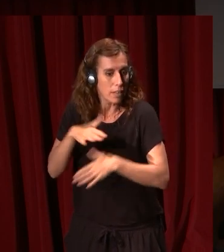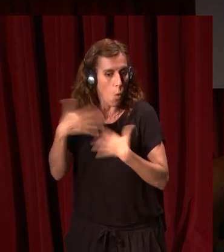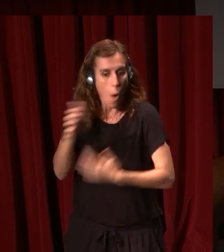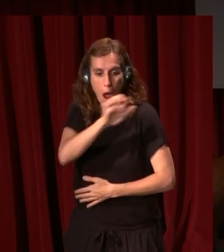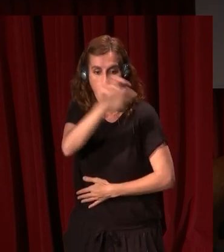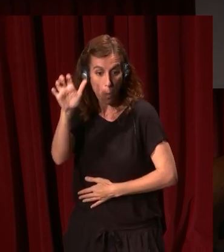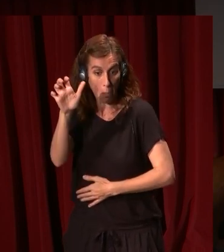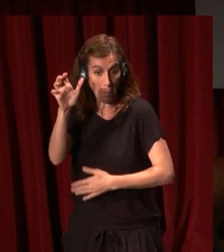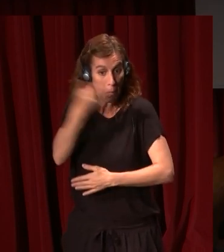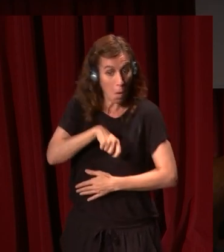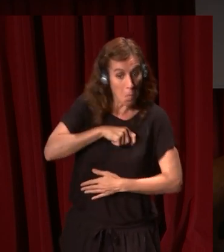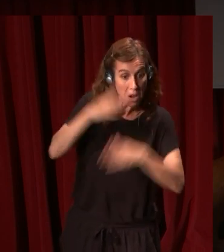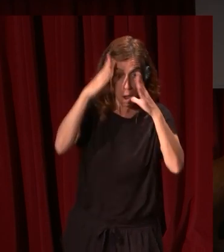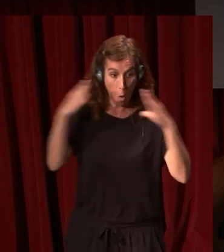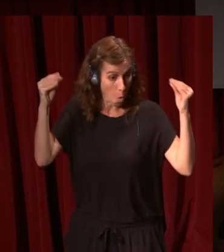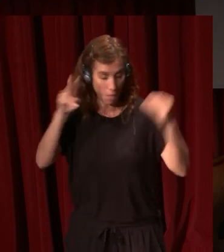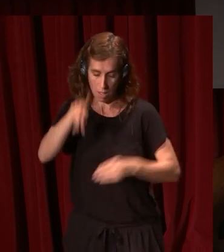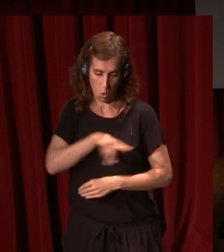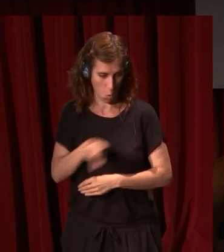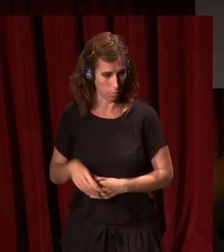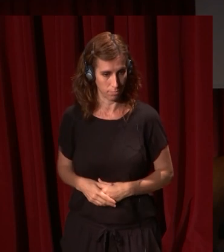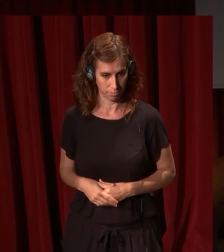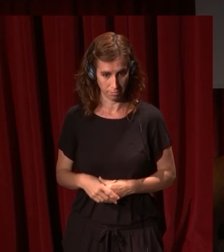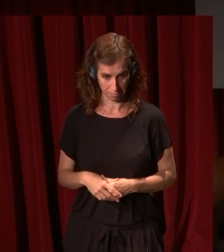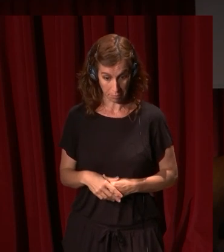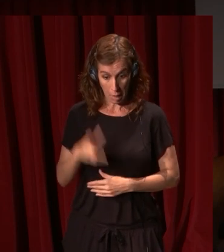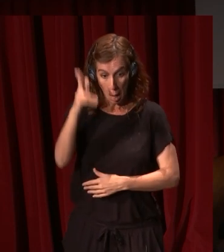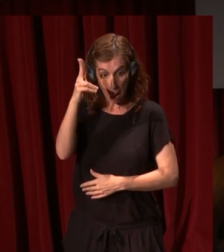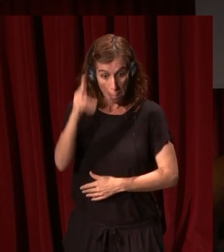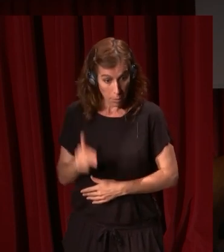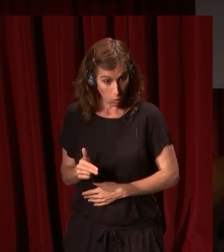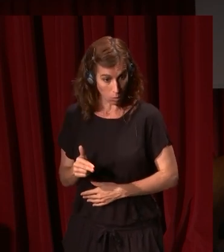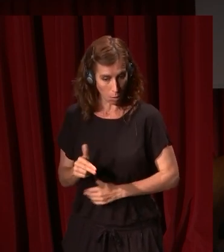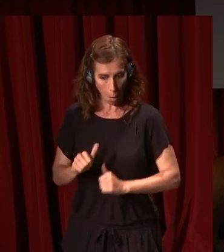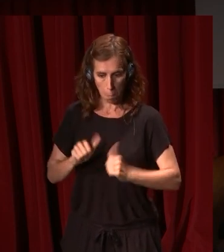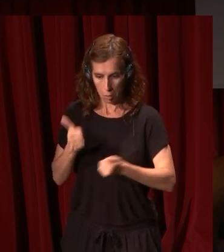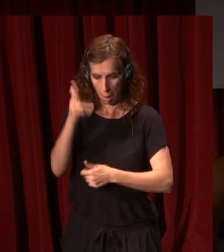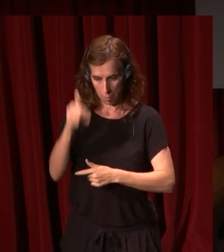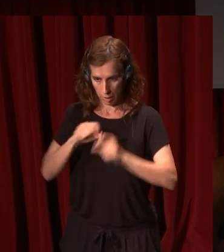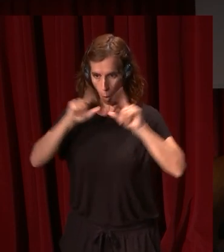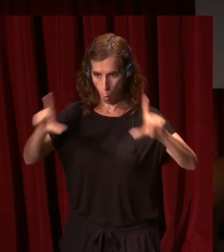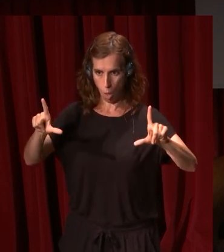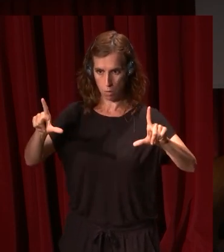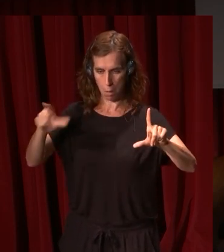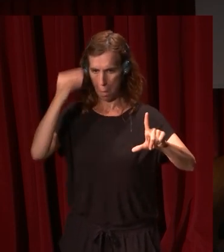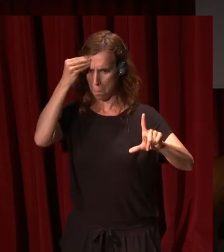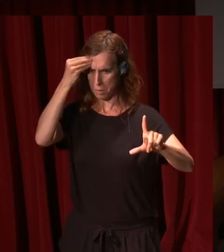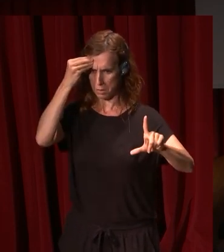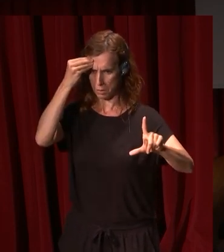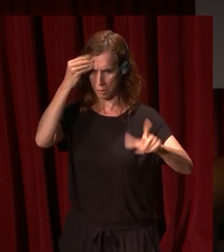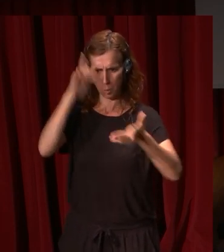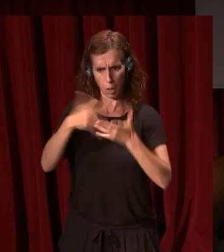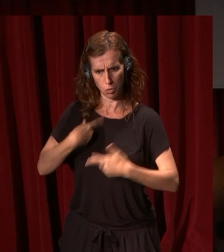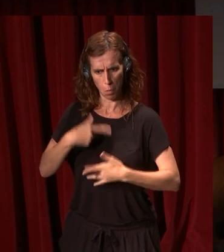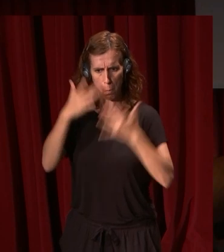y no España, Holanda, u otro lugar de ese tipo. Ningún pintor en este momento empieza a pintar un cuadro con la intención de ser muy